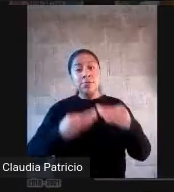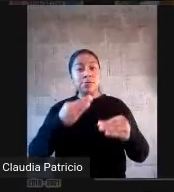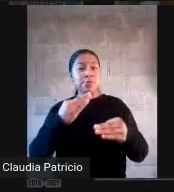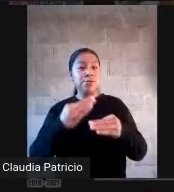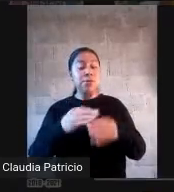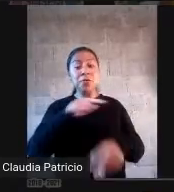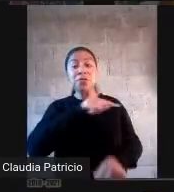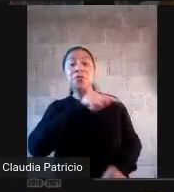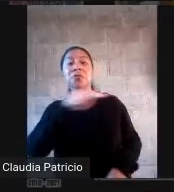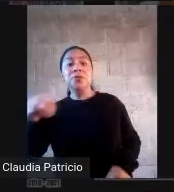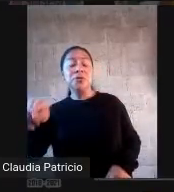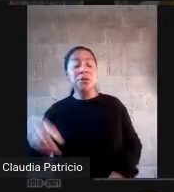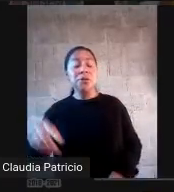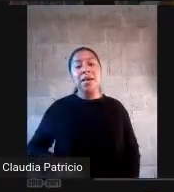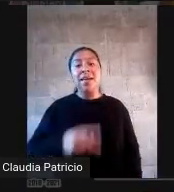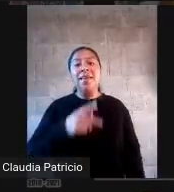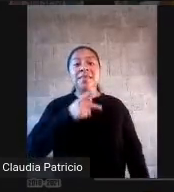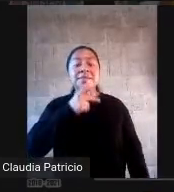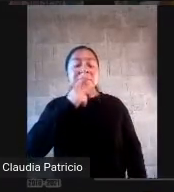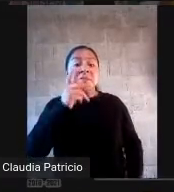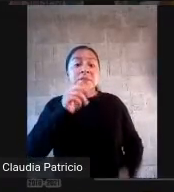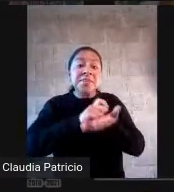Ok. ¿Qué?